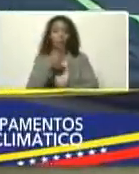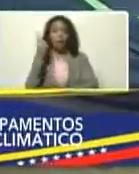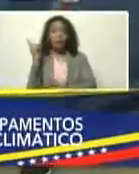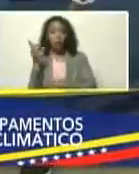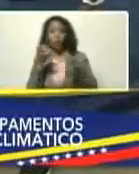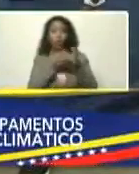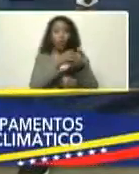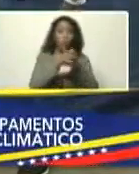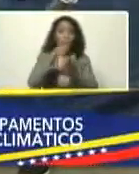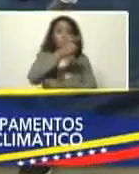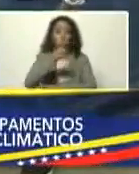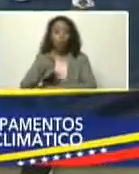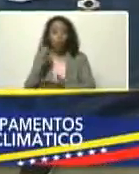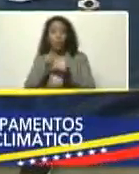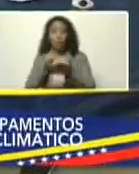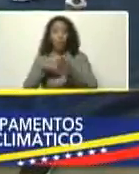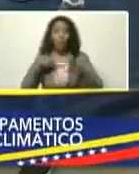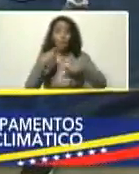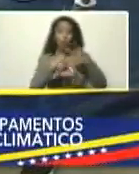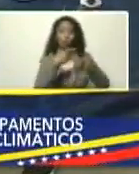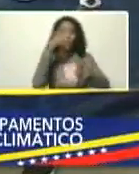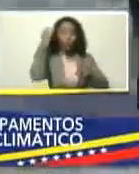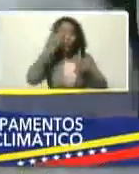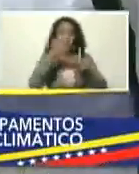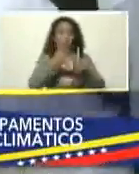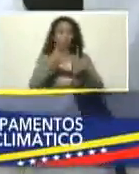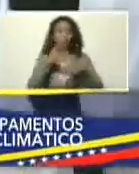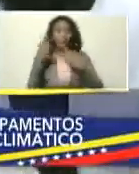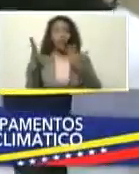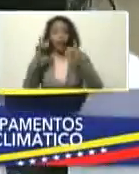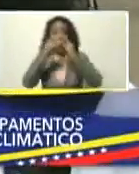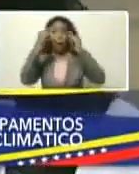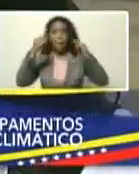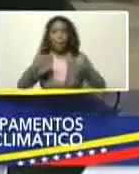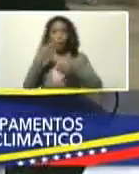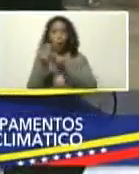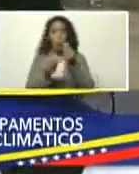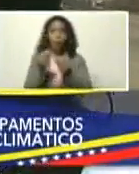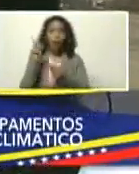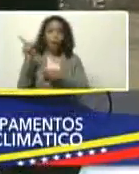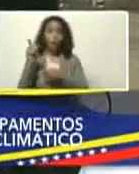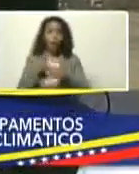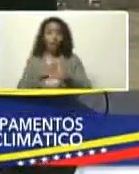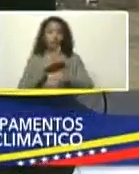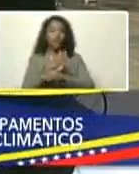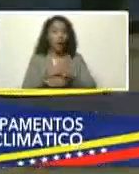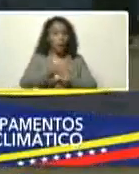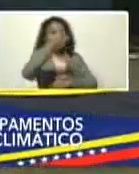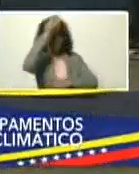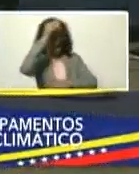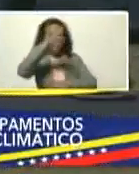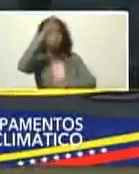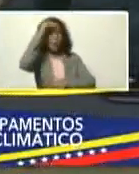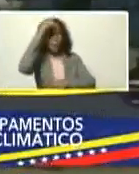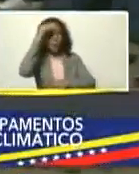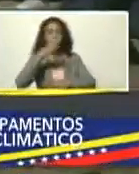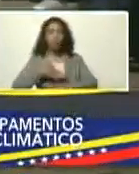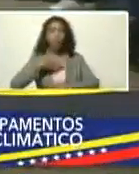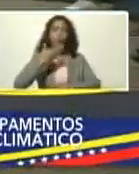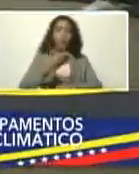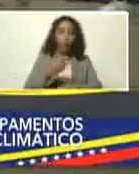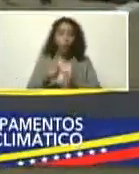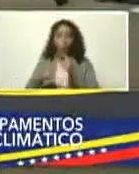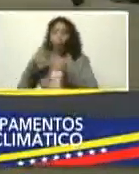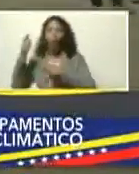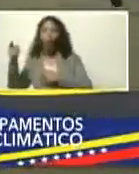brigadistas, en este proceso, de formación, a través de campamentos, van a su sensibilización, para poder convencer, a